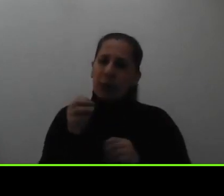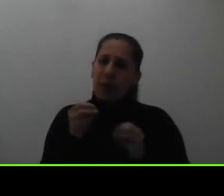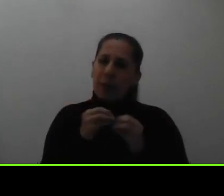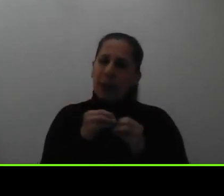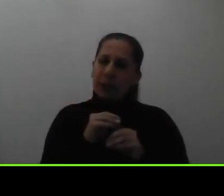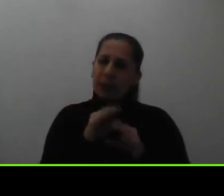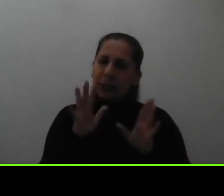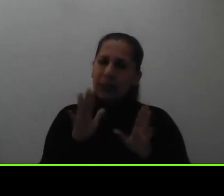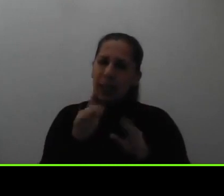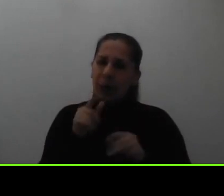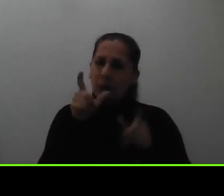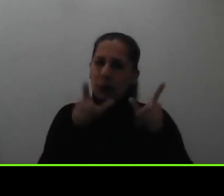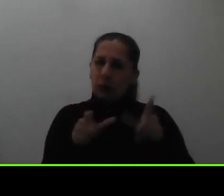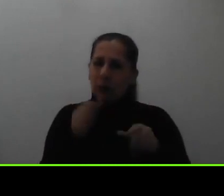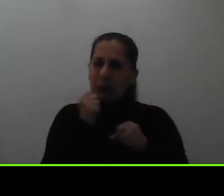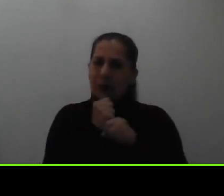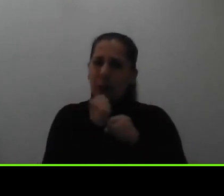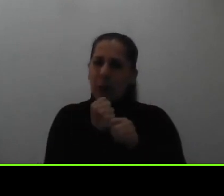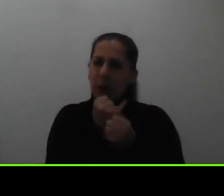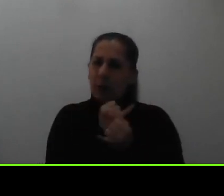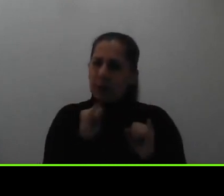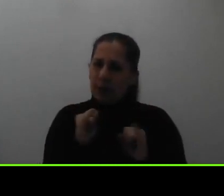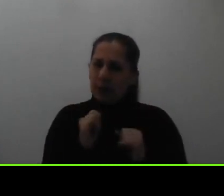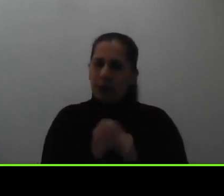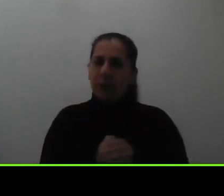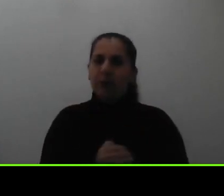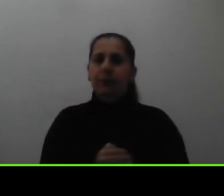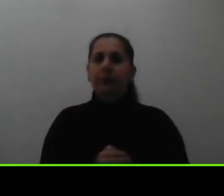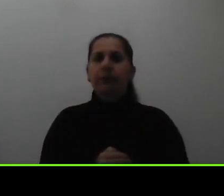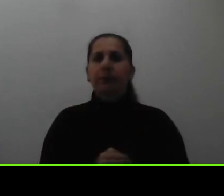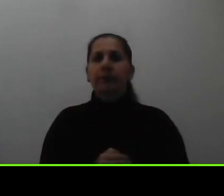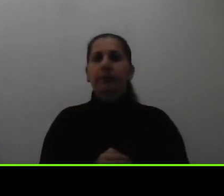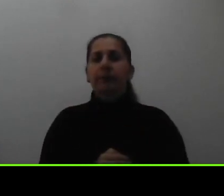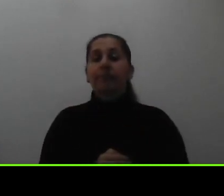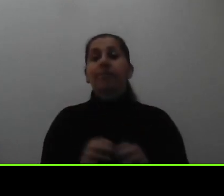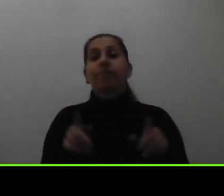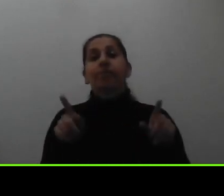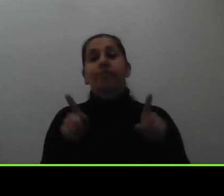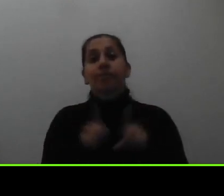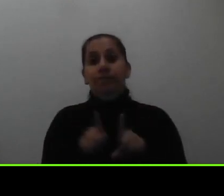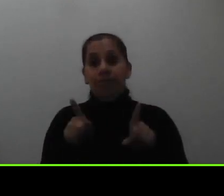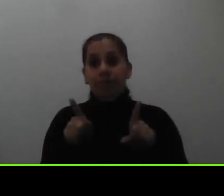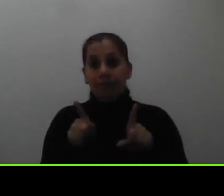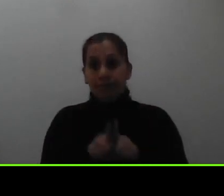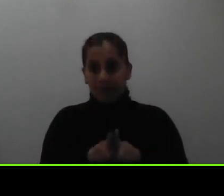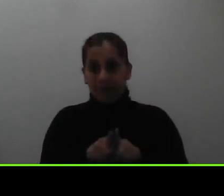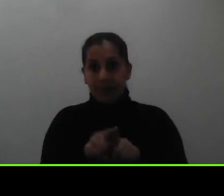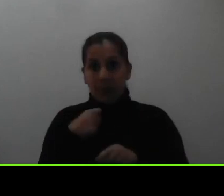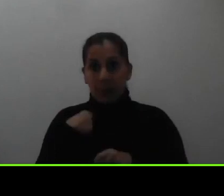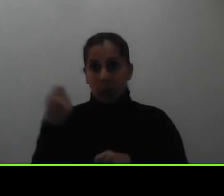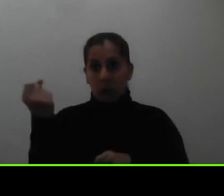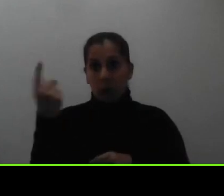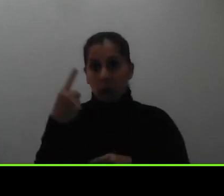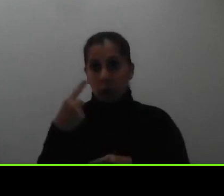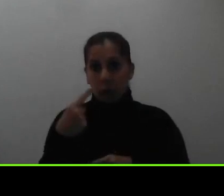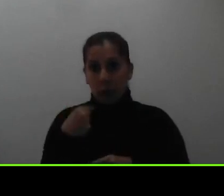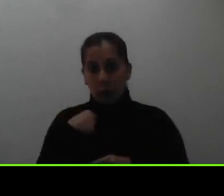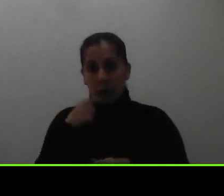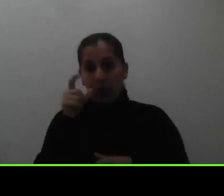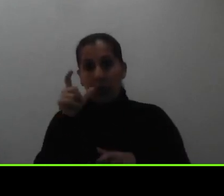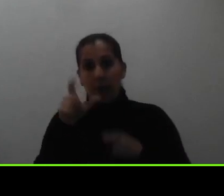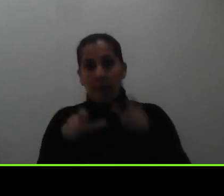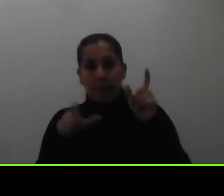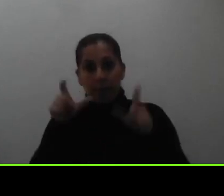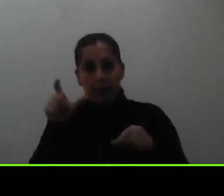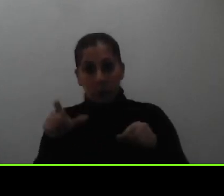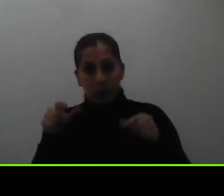sobre personas que trabajan de esta forma también nos indican o nos preguntan por acá si las personas que